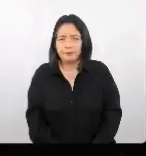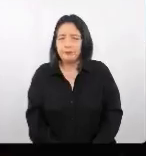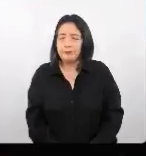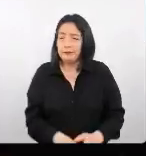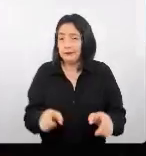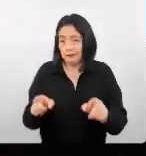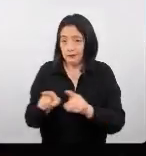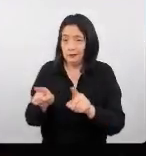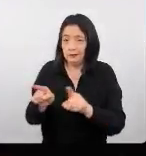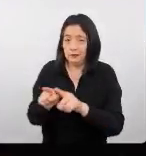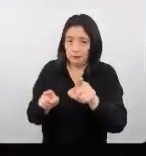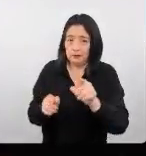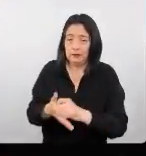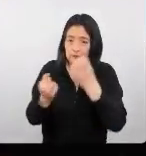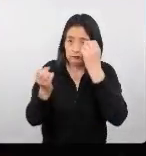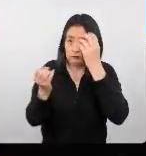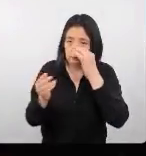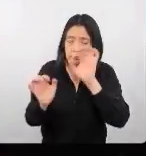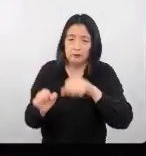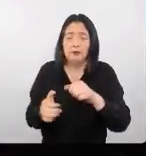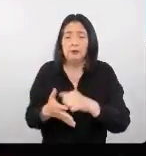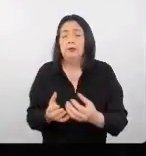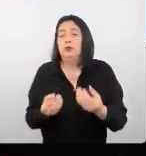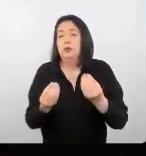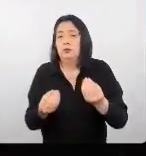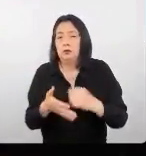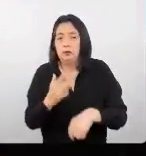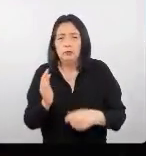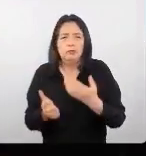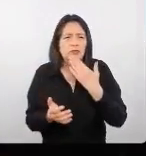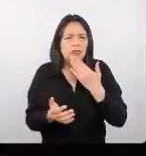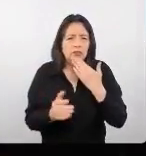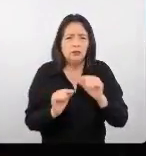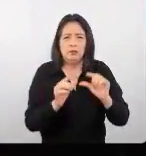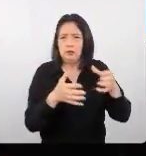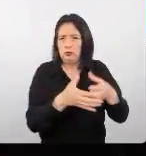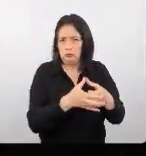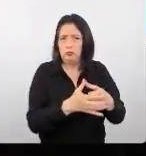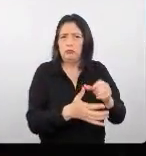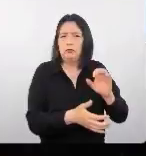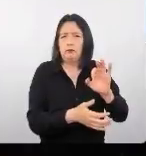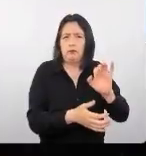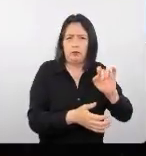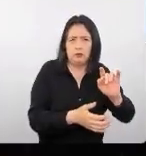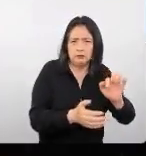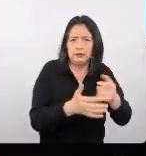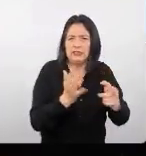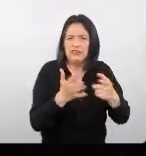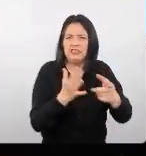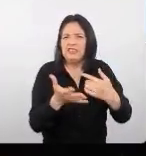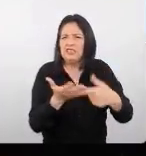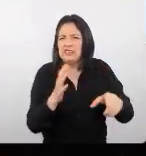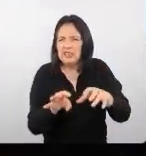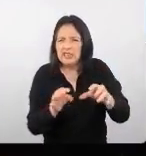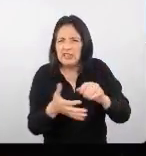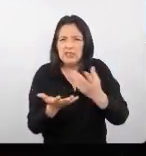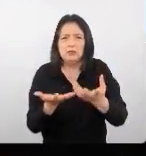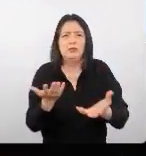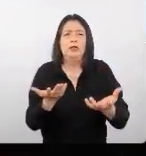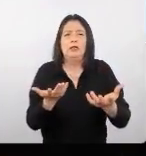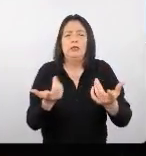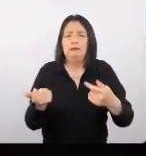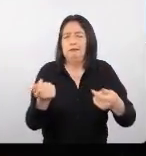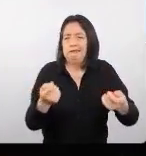También, esta es información que la tenemos a través de Forward Kiss y también de Dragon Trail que se hizo a la cadena comercial